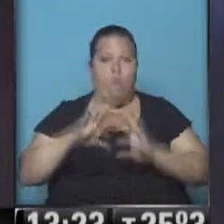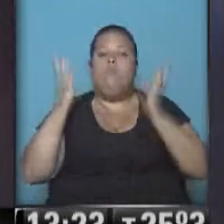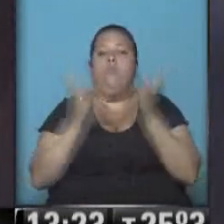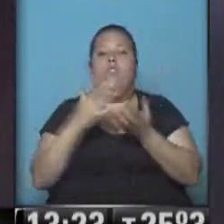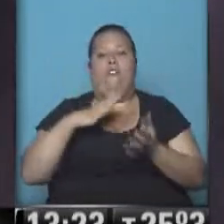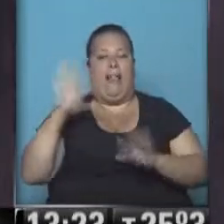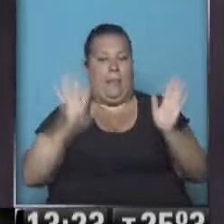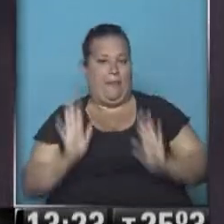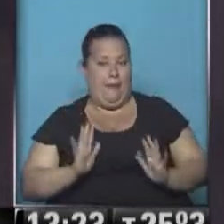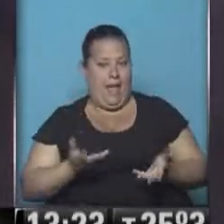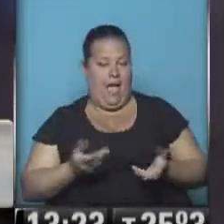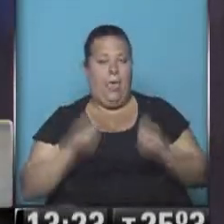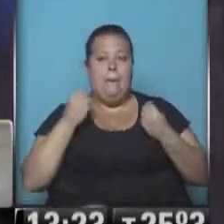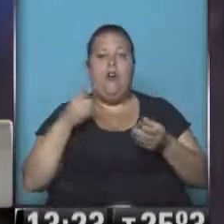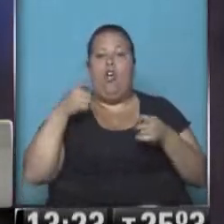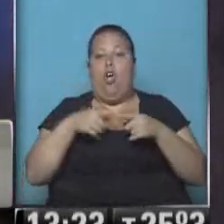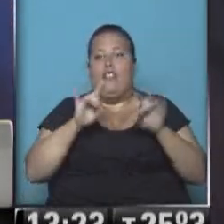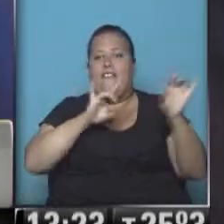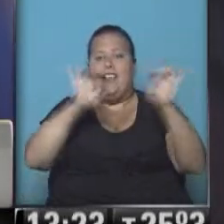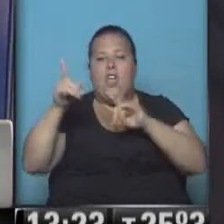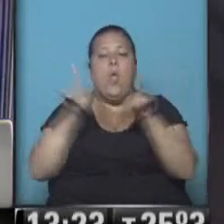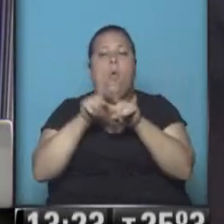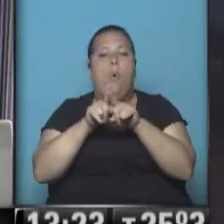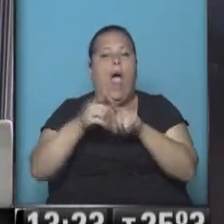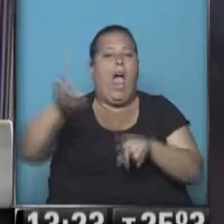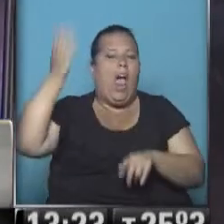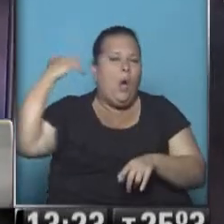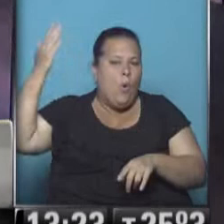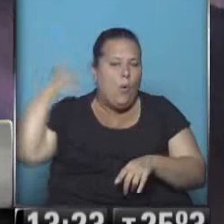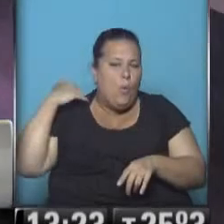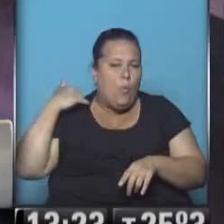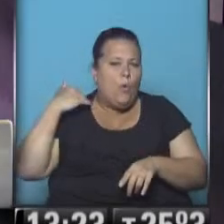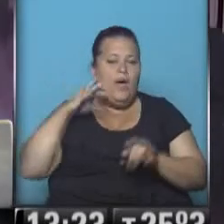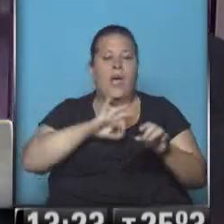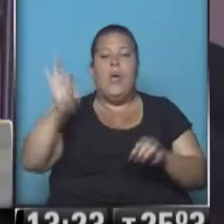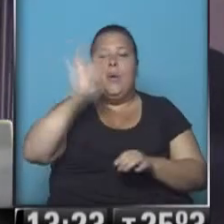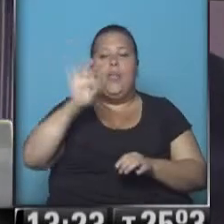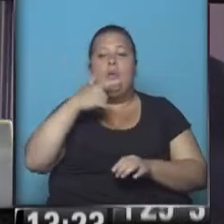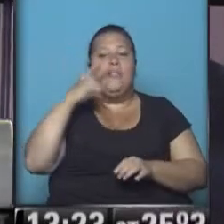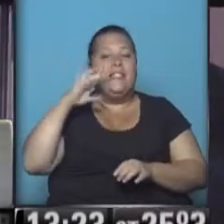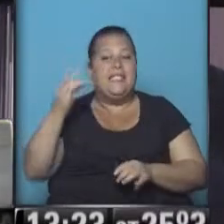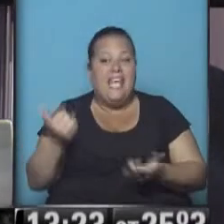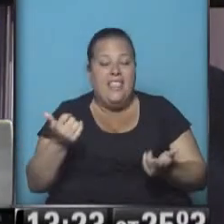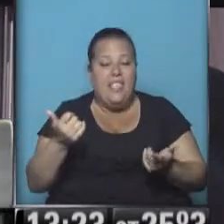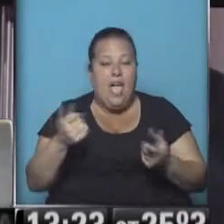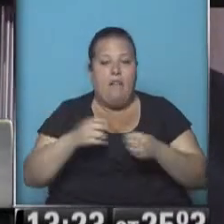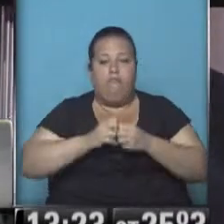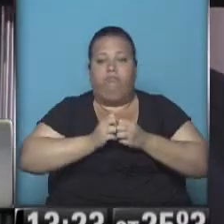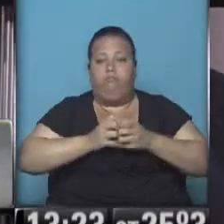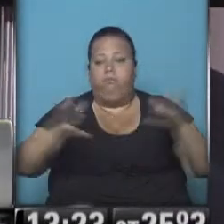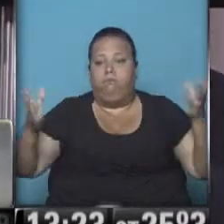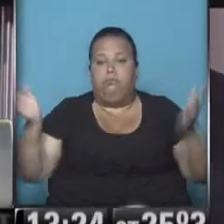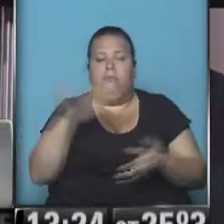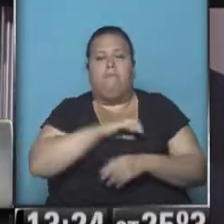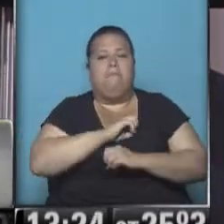no está preparado y frente a estas epidemias, igual que lo que pasó en su momento con el virus del SIDA, aflora todo